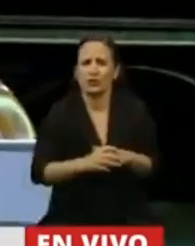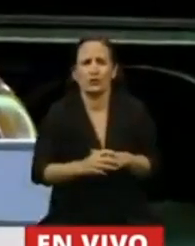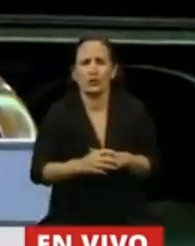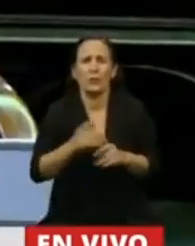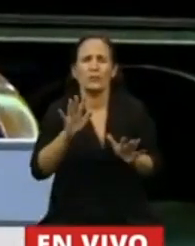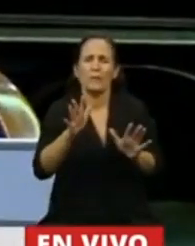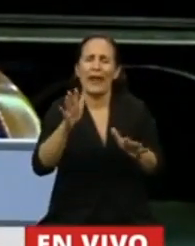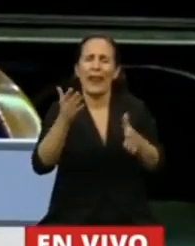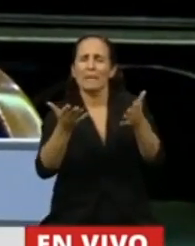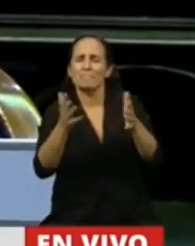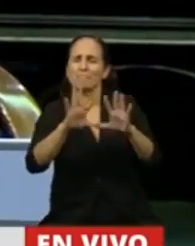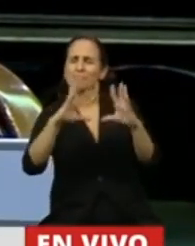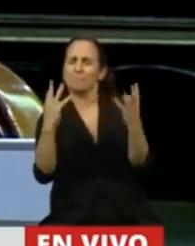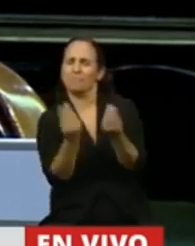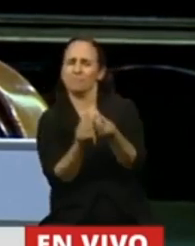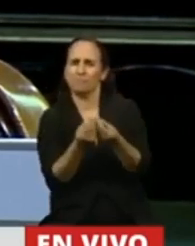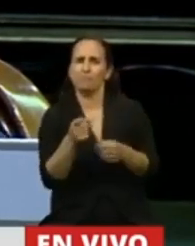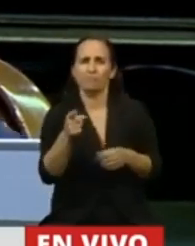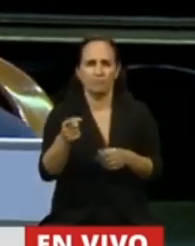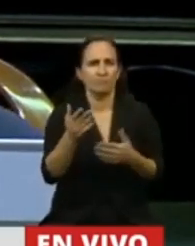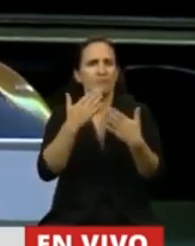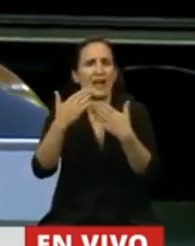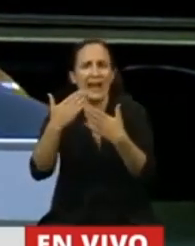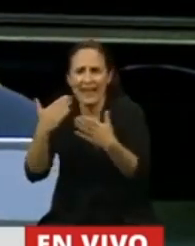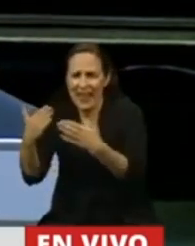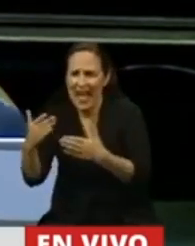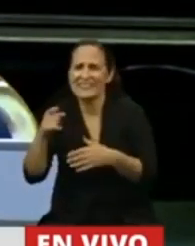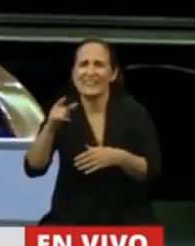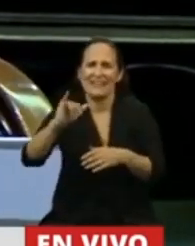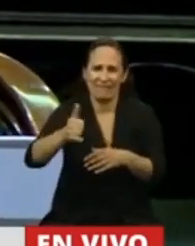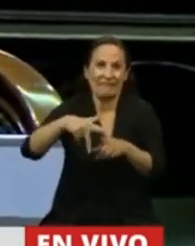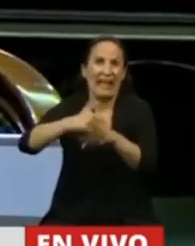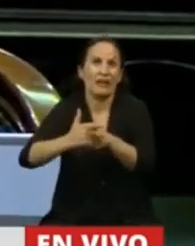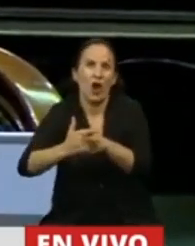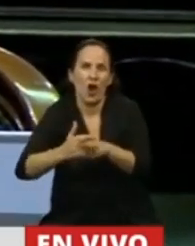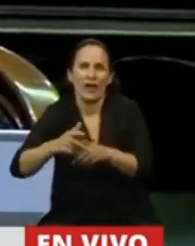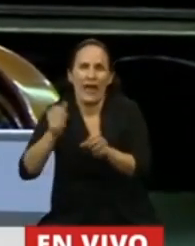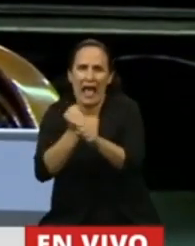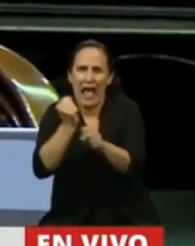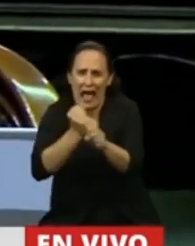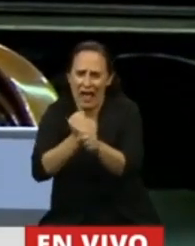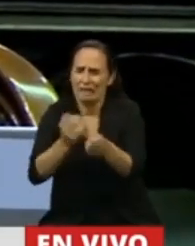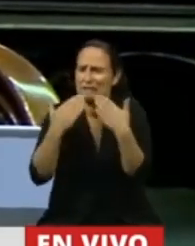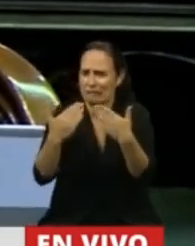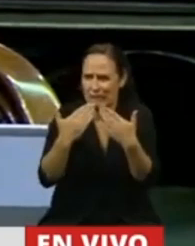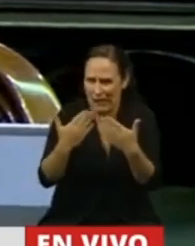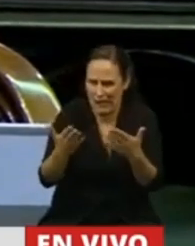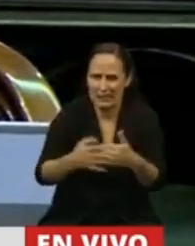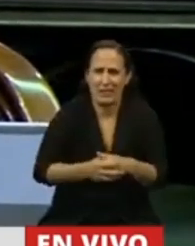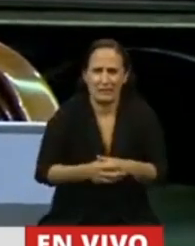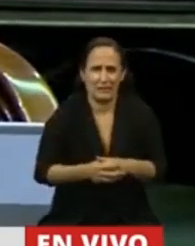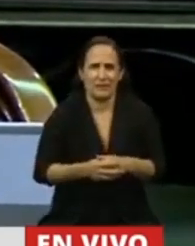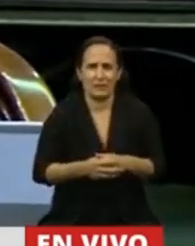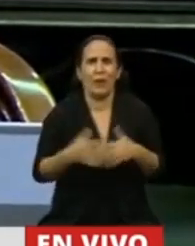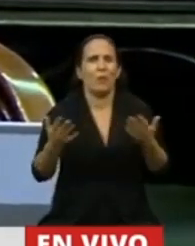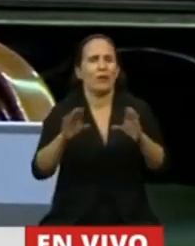balance. Me sumo a los agradecimientos a los que desafiaron a la tecnología, lo que no necesariamente quiere decir